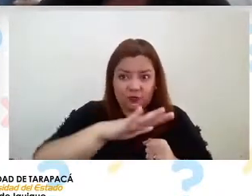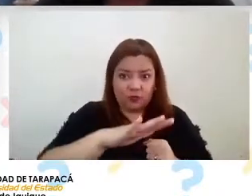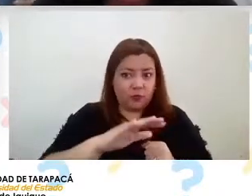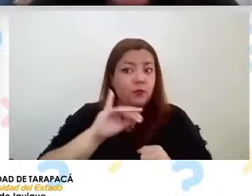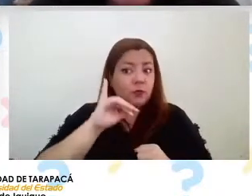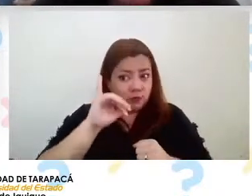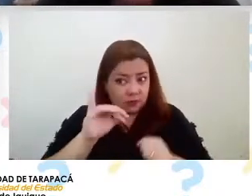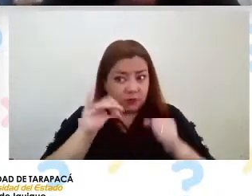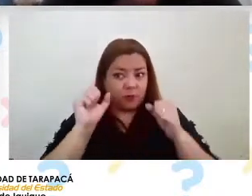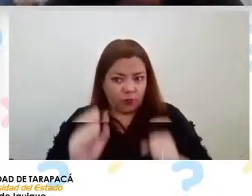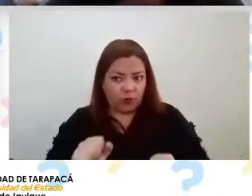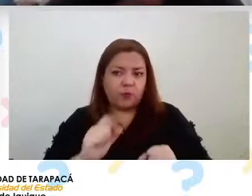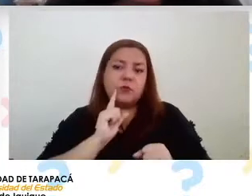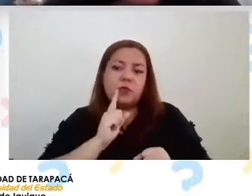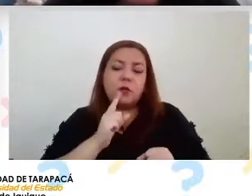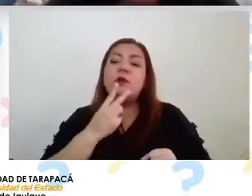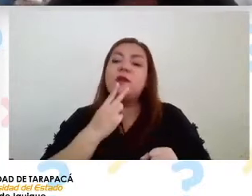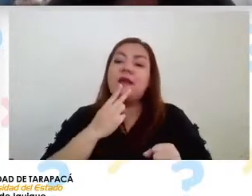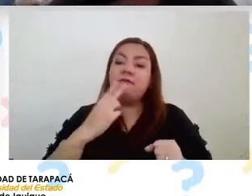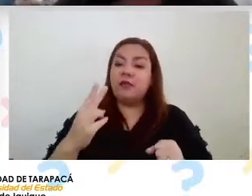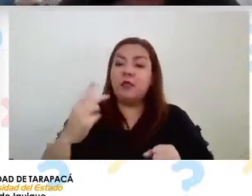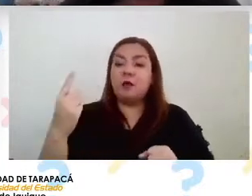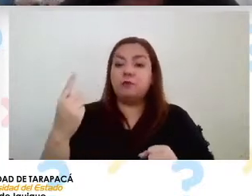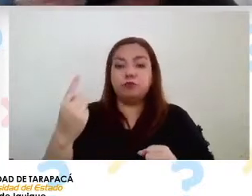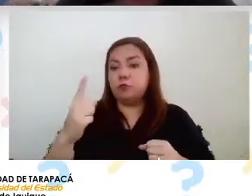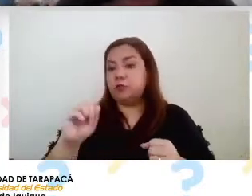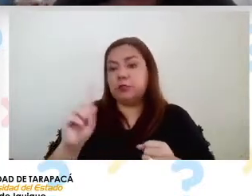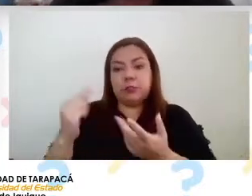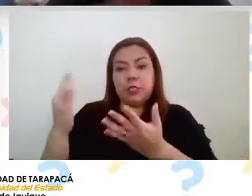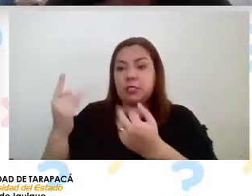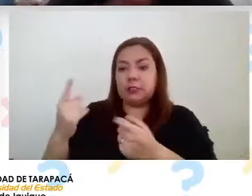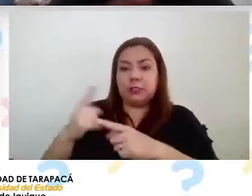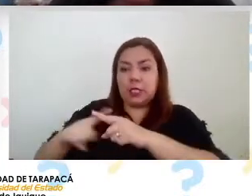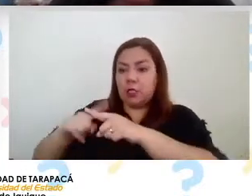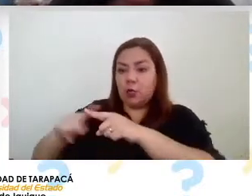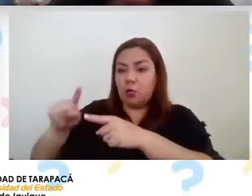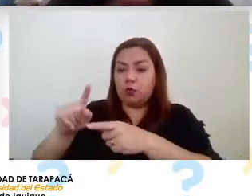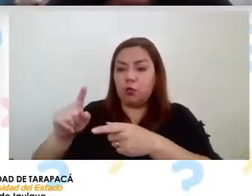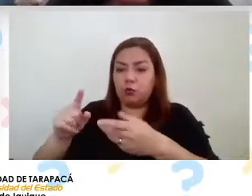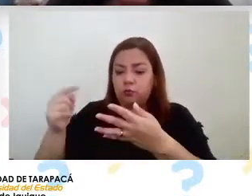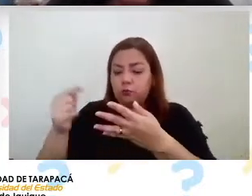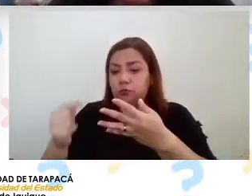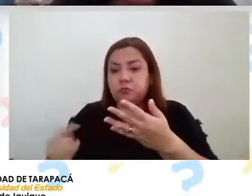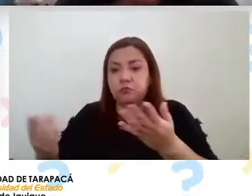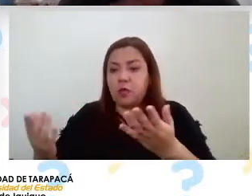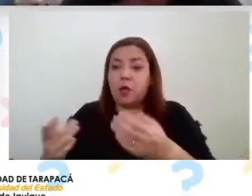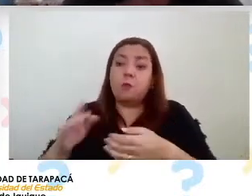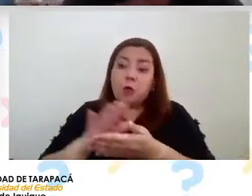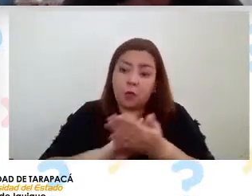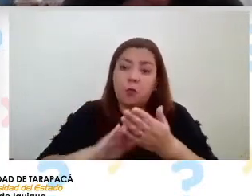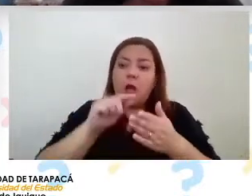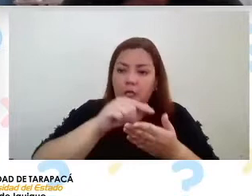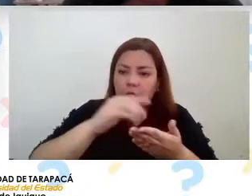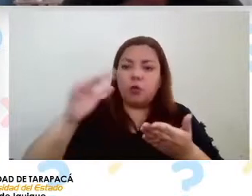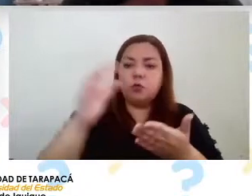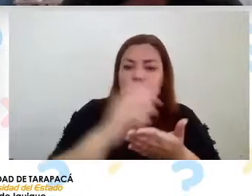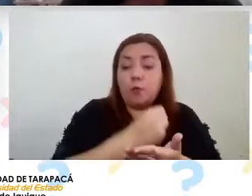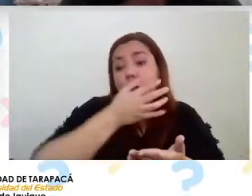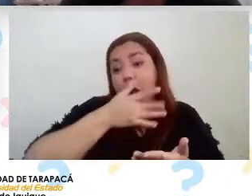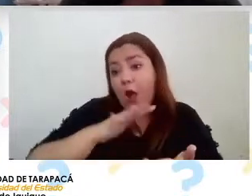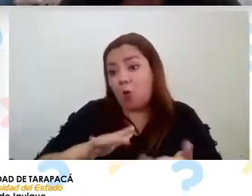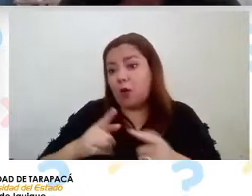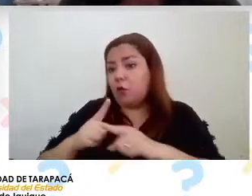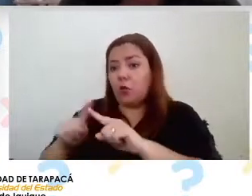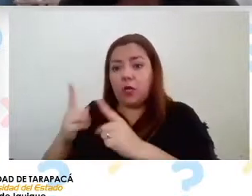nosotros aquí en la estación Atacama donde utilizamos la niebla como un recurso hídrico a partir de los